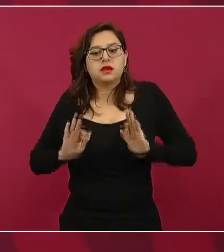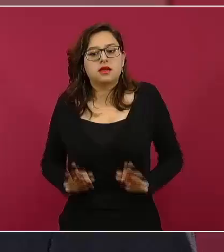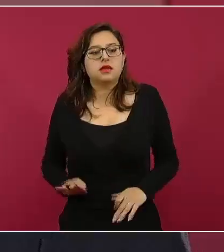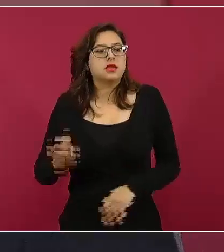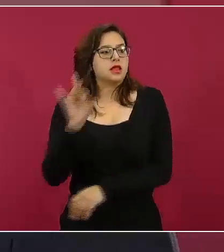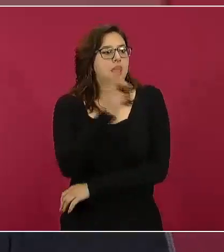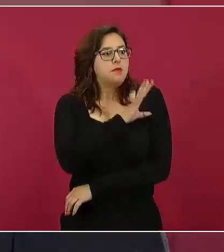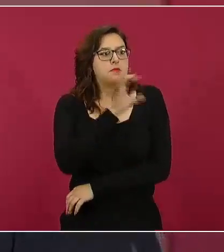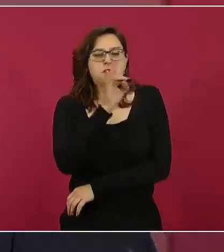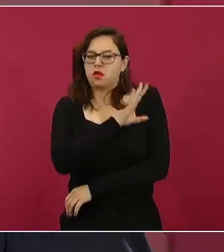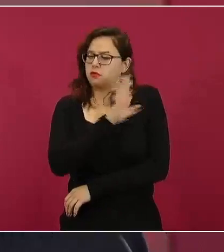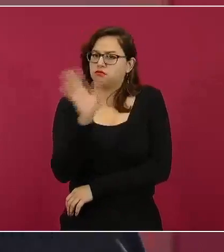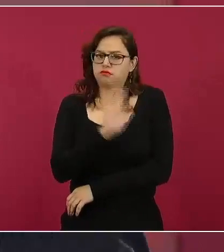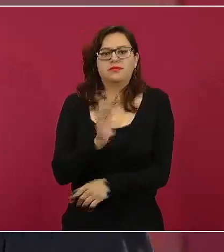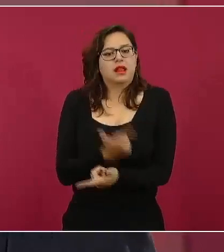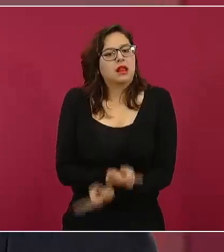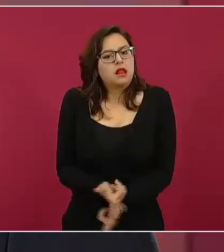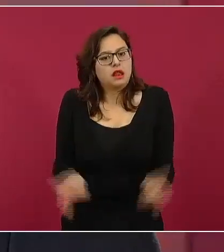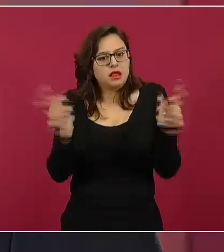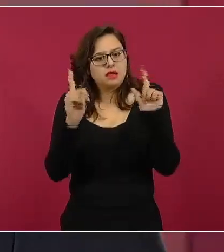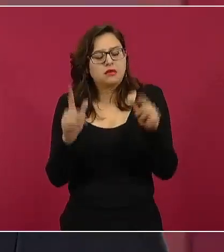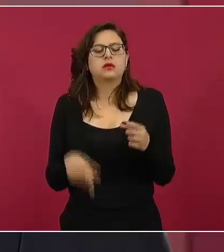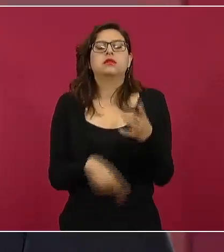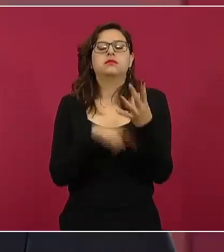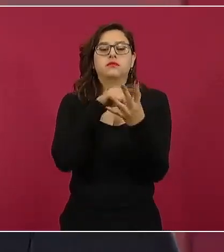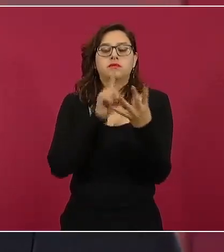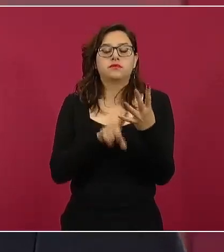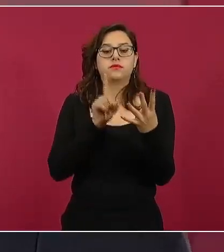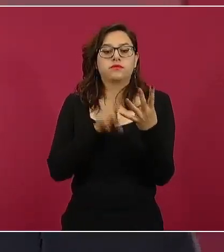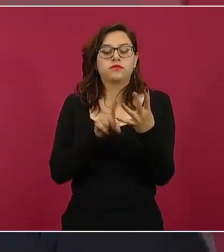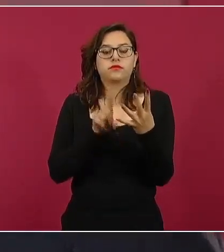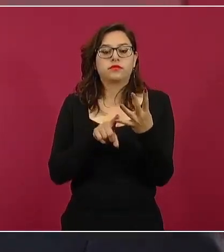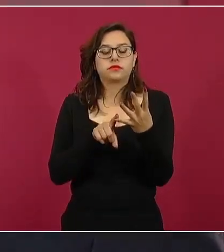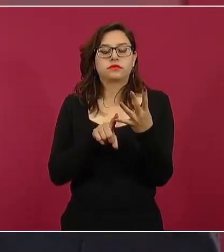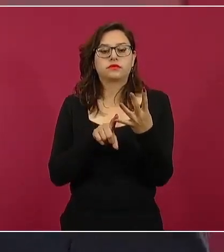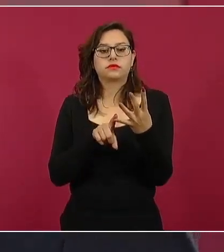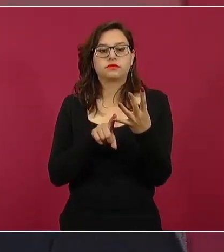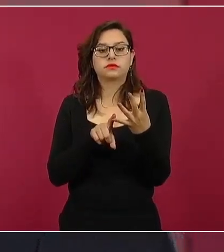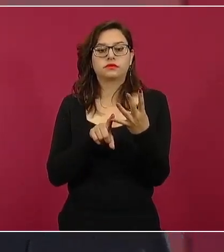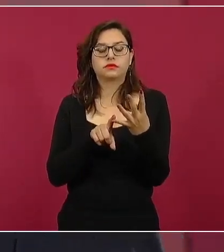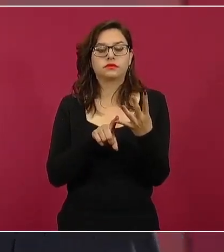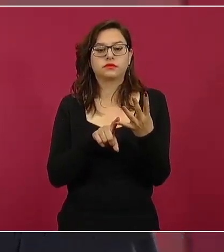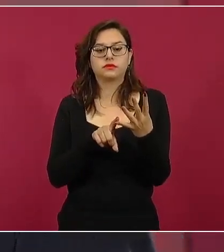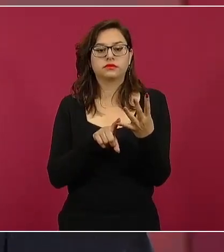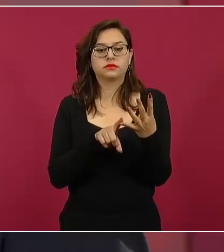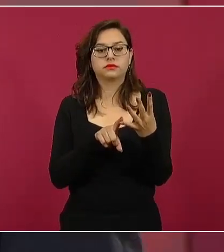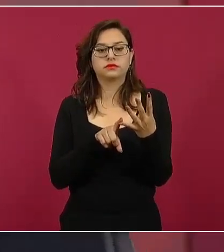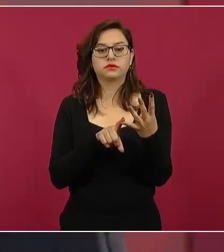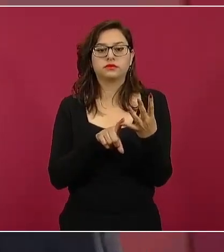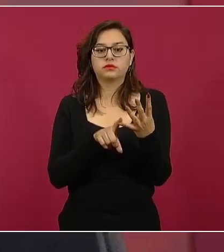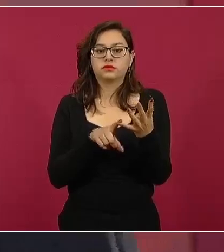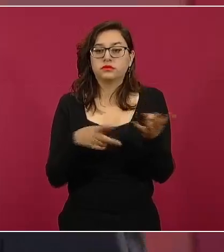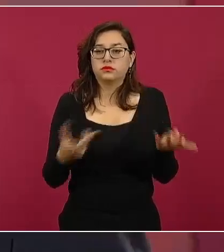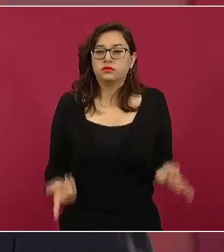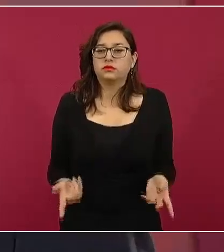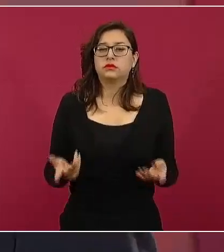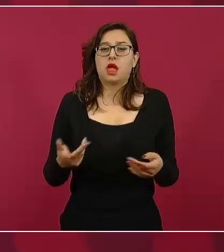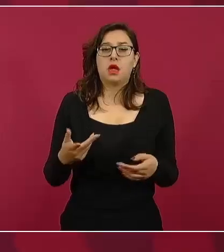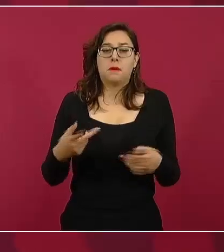La cuarta, la libertad para vivir libres de miseria.